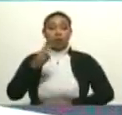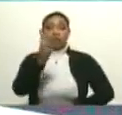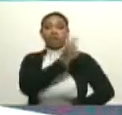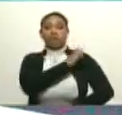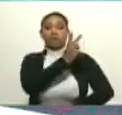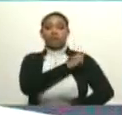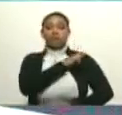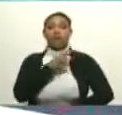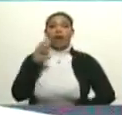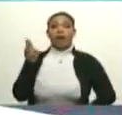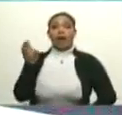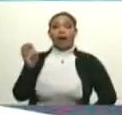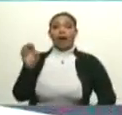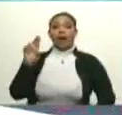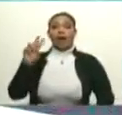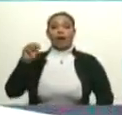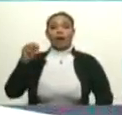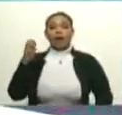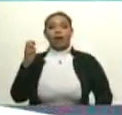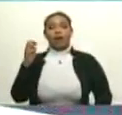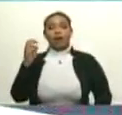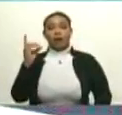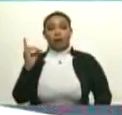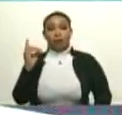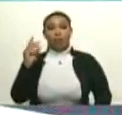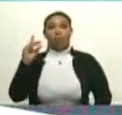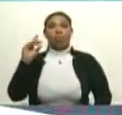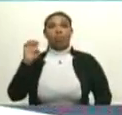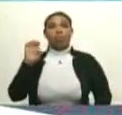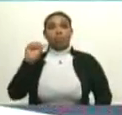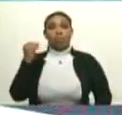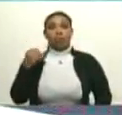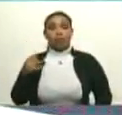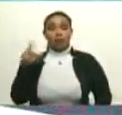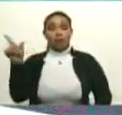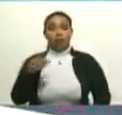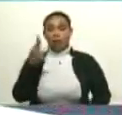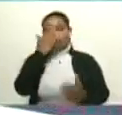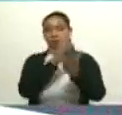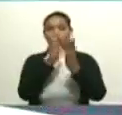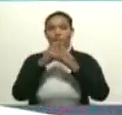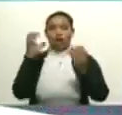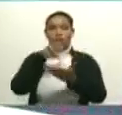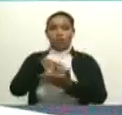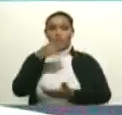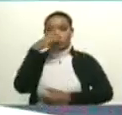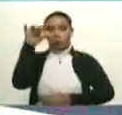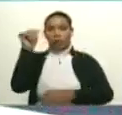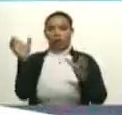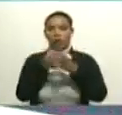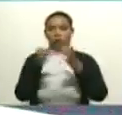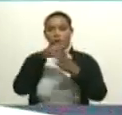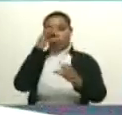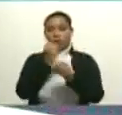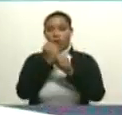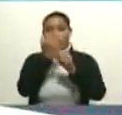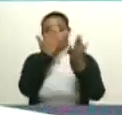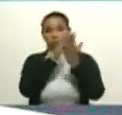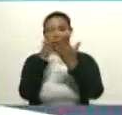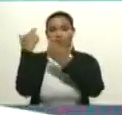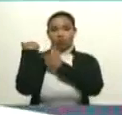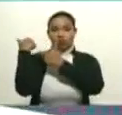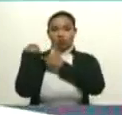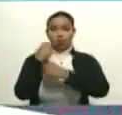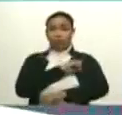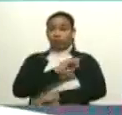Hernández Lárez, está al frente con todo su Estado Mayor, con todo su equipo de trabajo. Y la